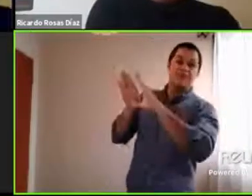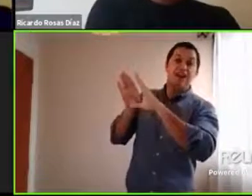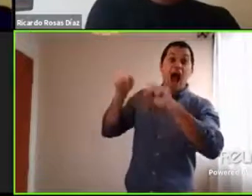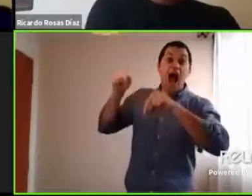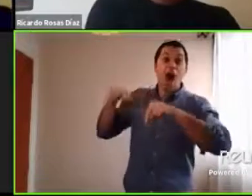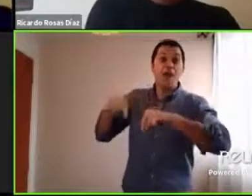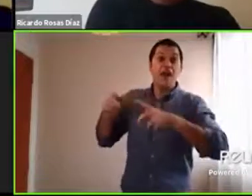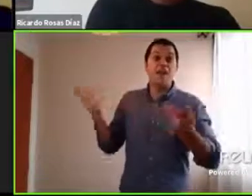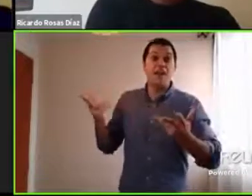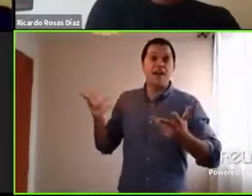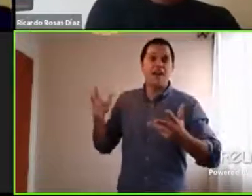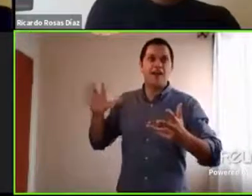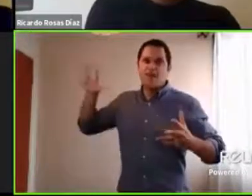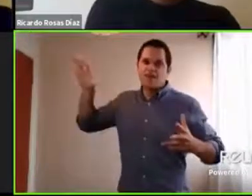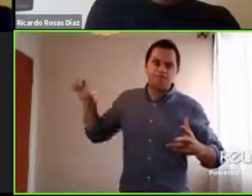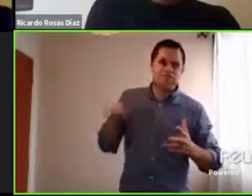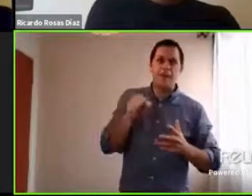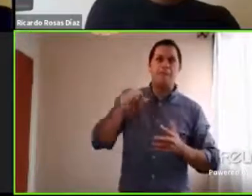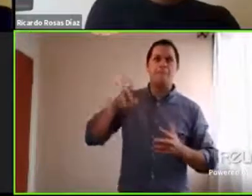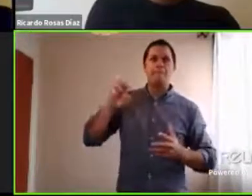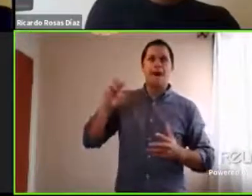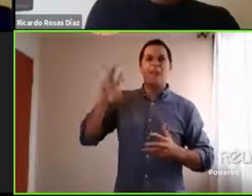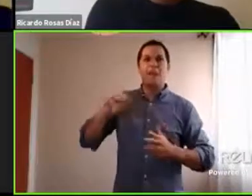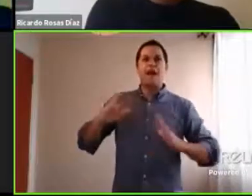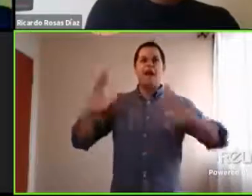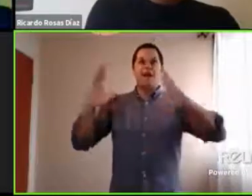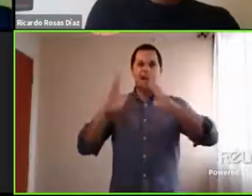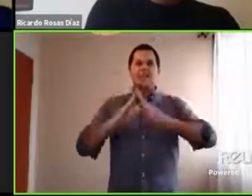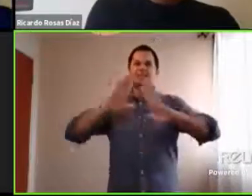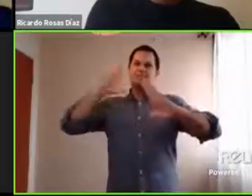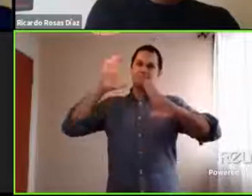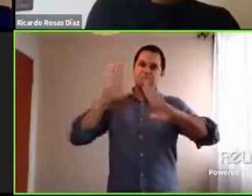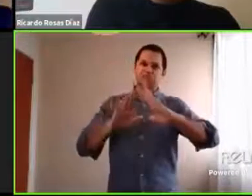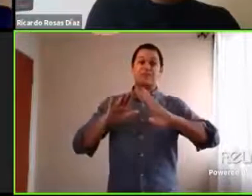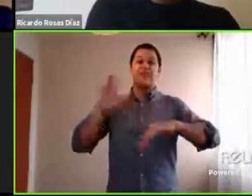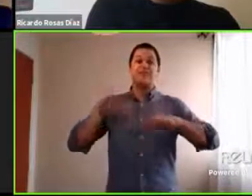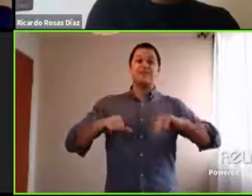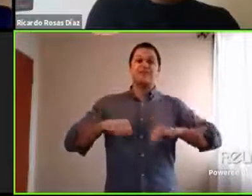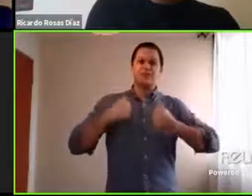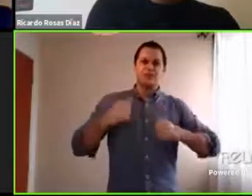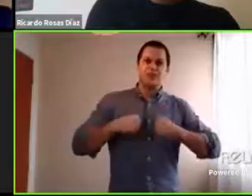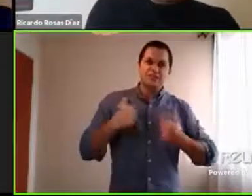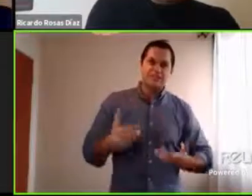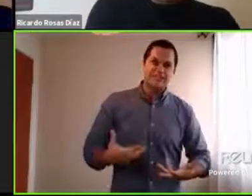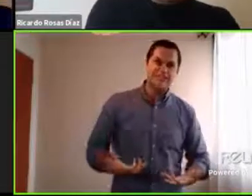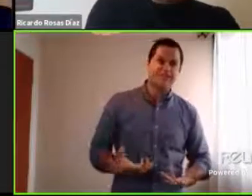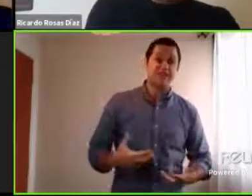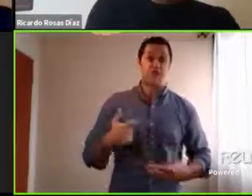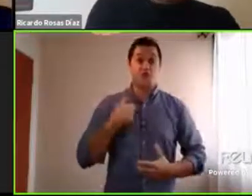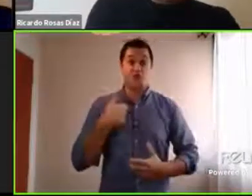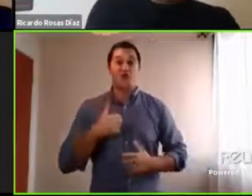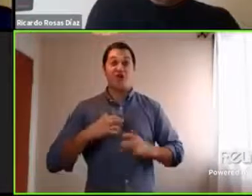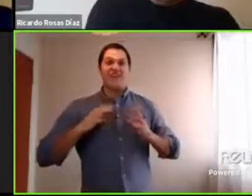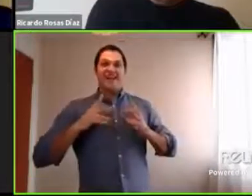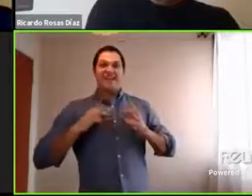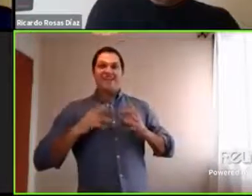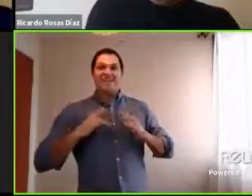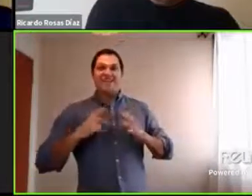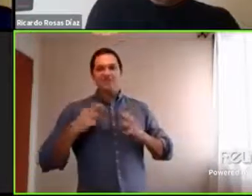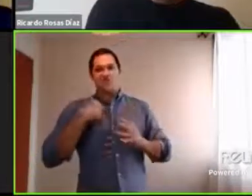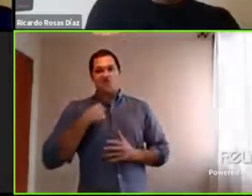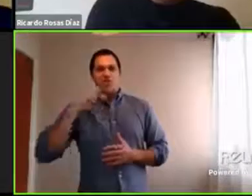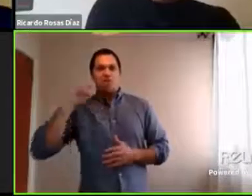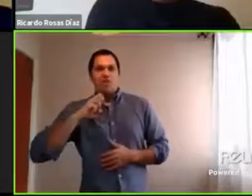Yo estoy fascinada, desaviso. Estoy chocha porque los tengo, los tengo y me los amaso. Pero ellos no quieren estar acá.